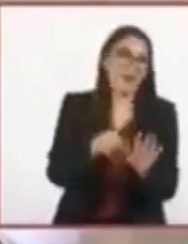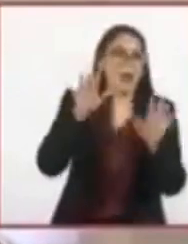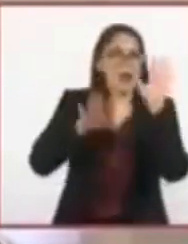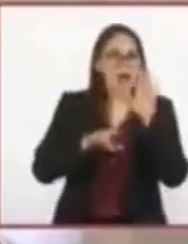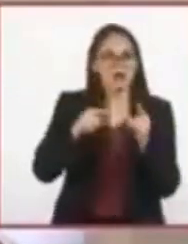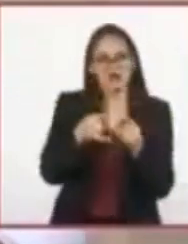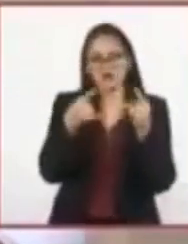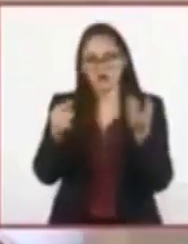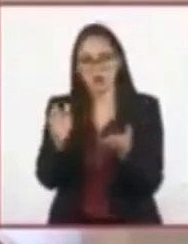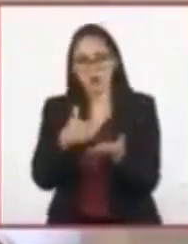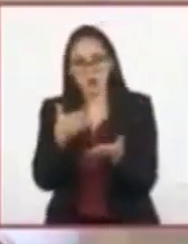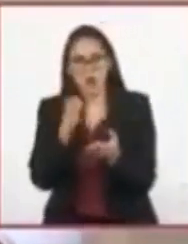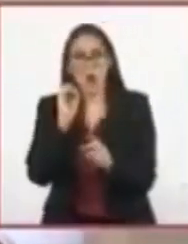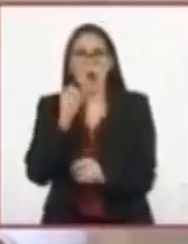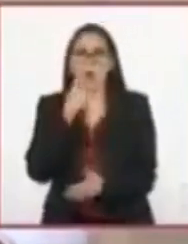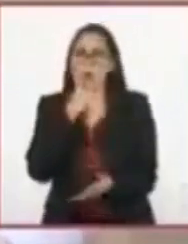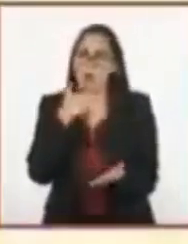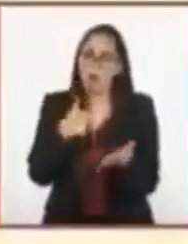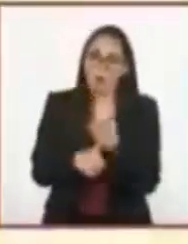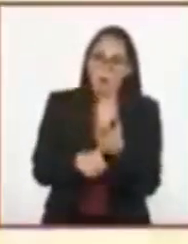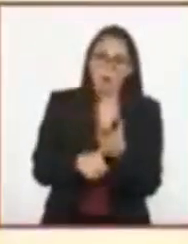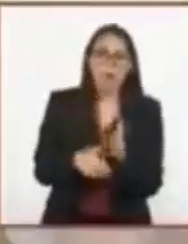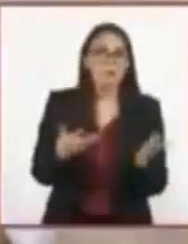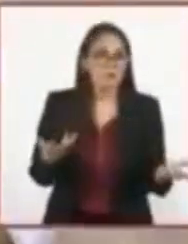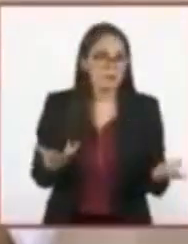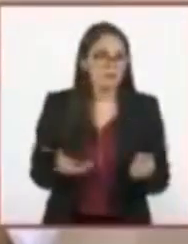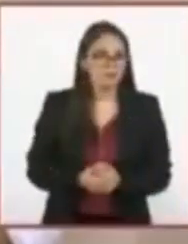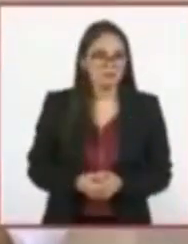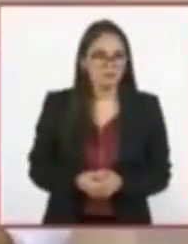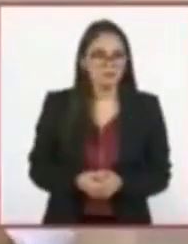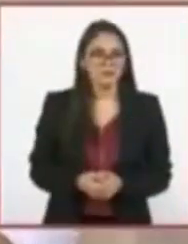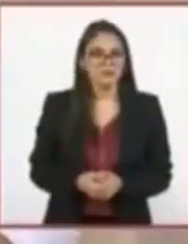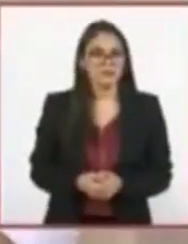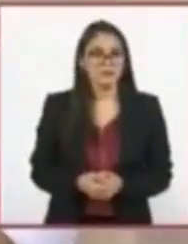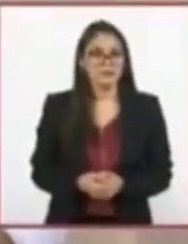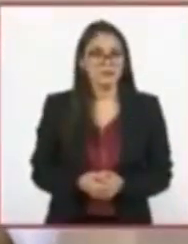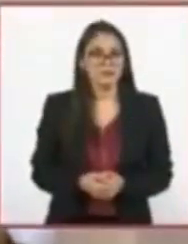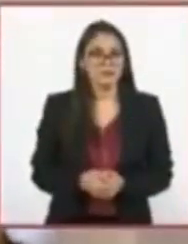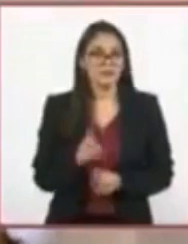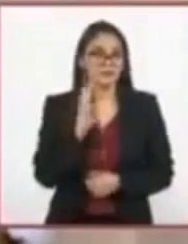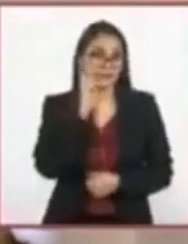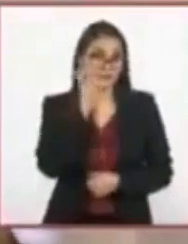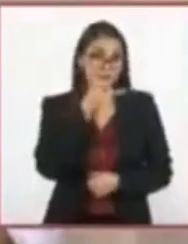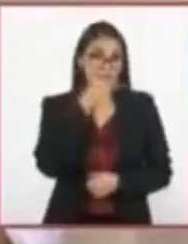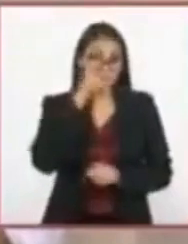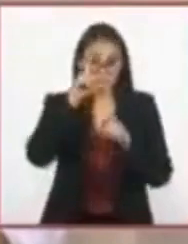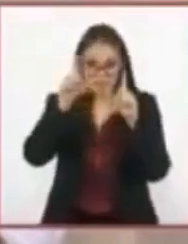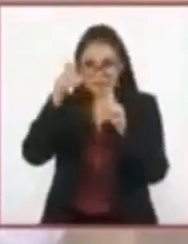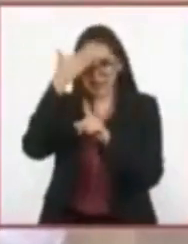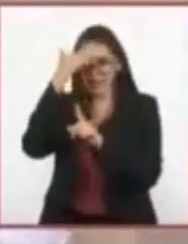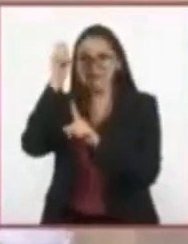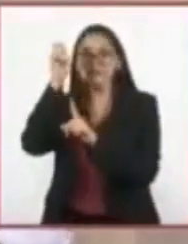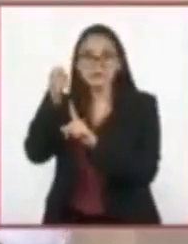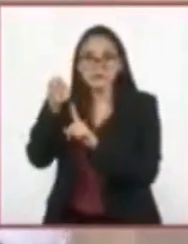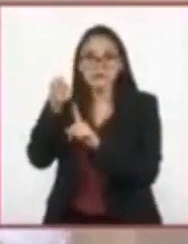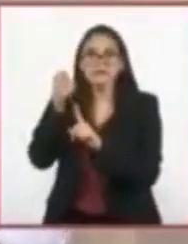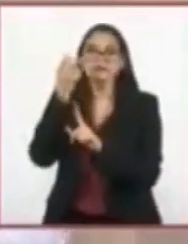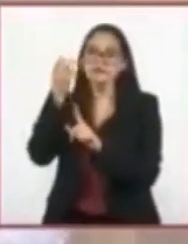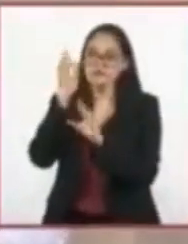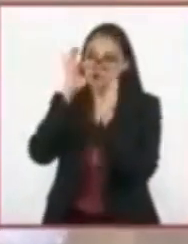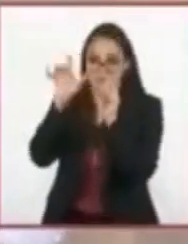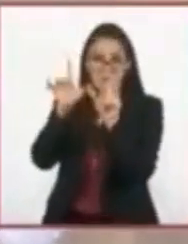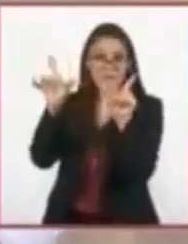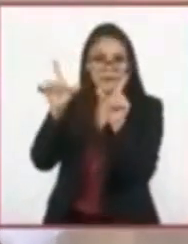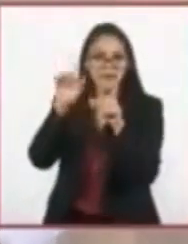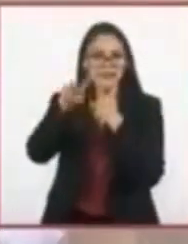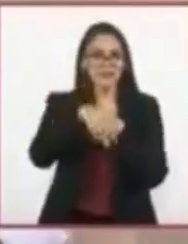o redactar una carta para solucionar un problema. Contestar esta pregunta nos ayudará a resolver el segundo punto a